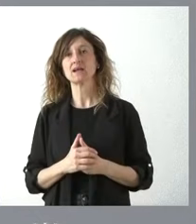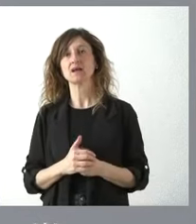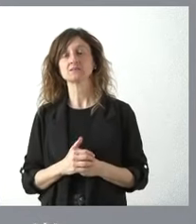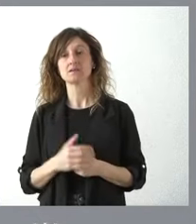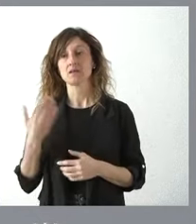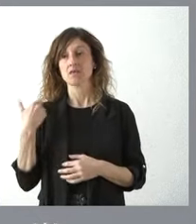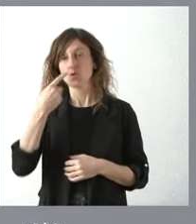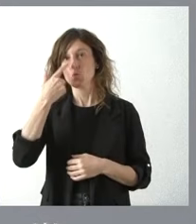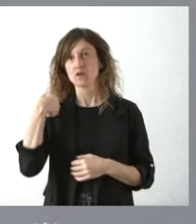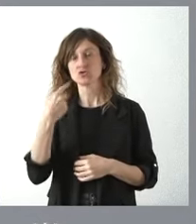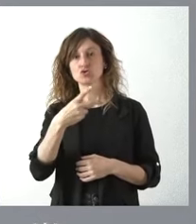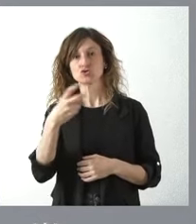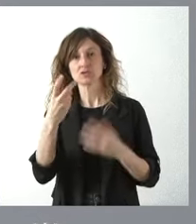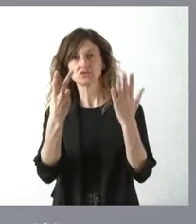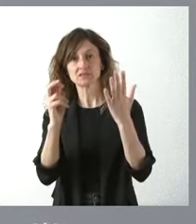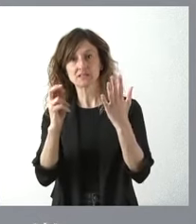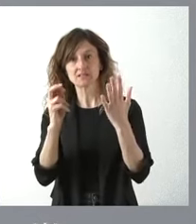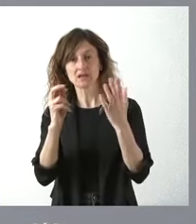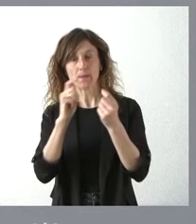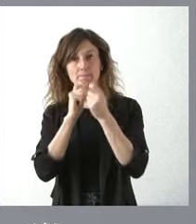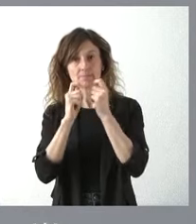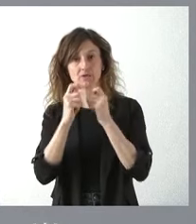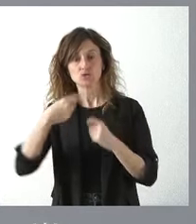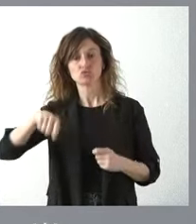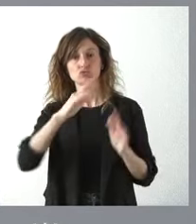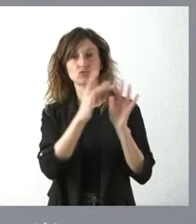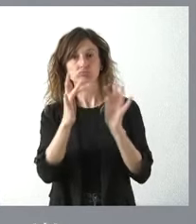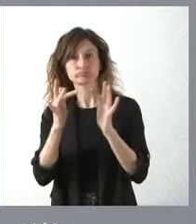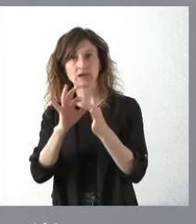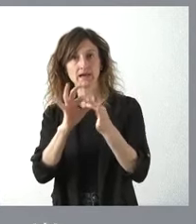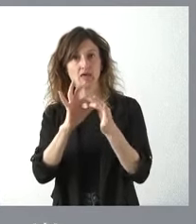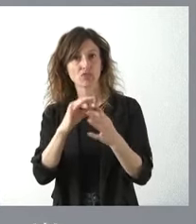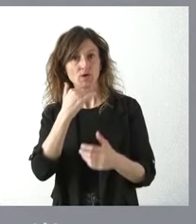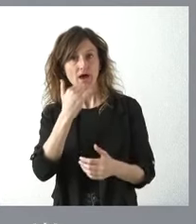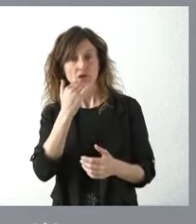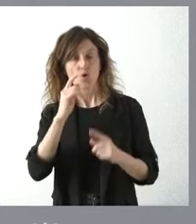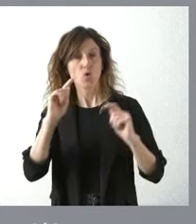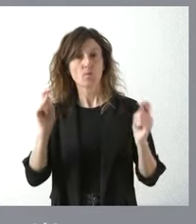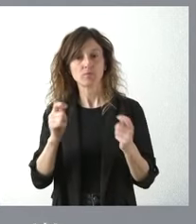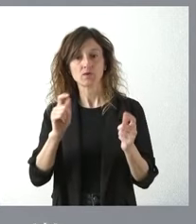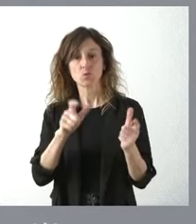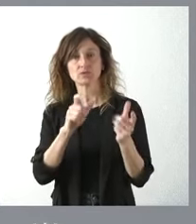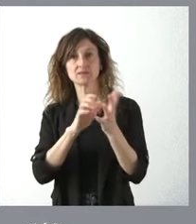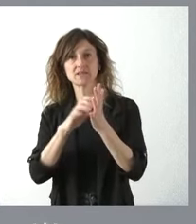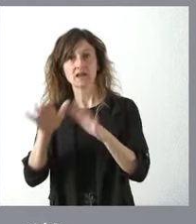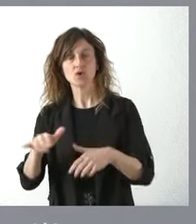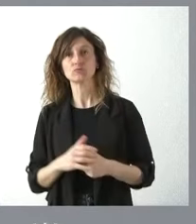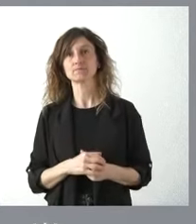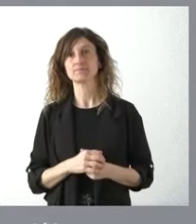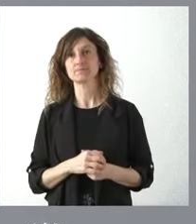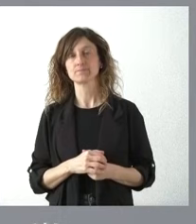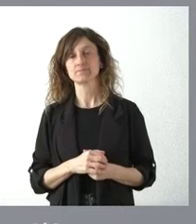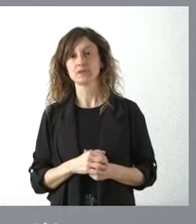último año fueron 270 los medios de comunicación con los que tuvimos algún tipo de relación o de publicidad desde la Junta de Castilla y León